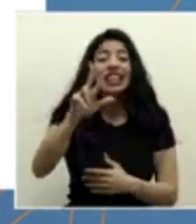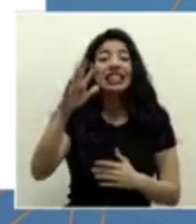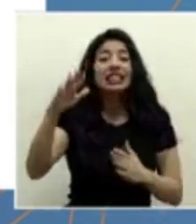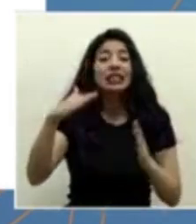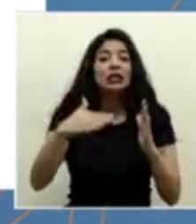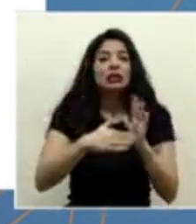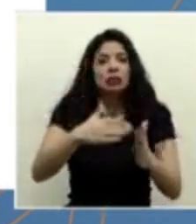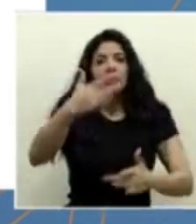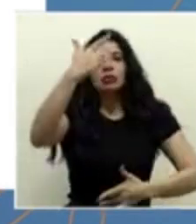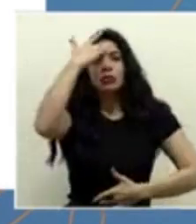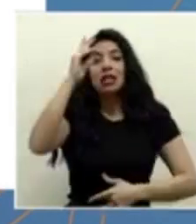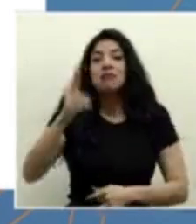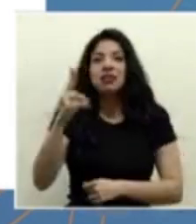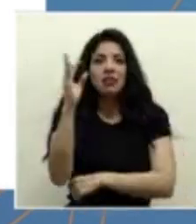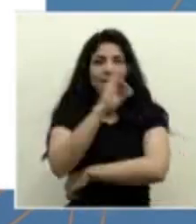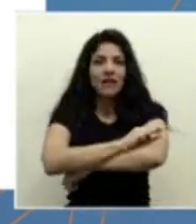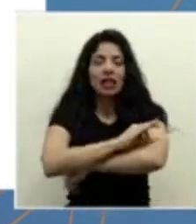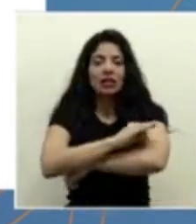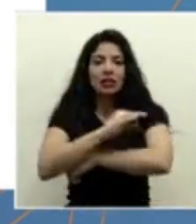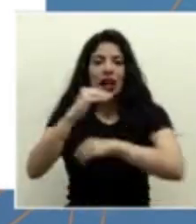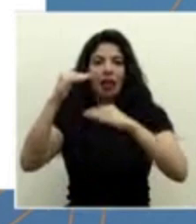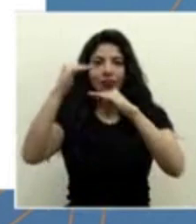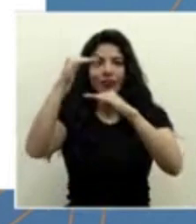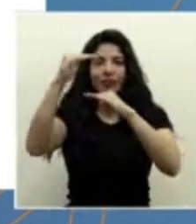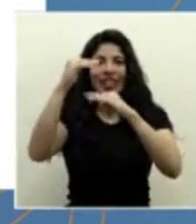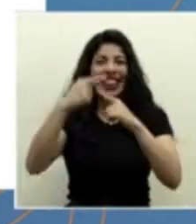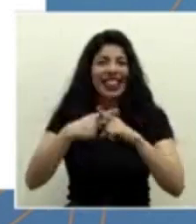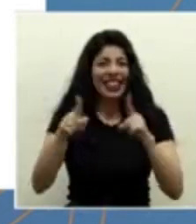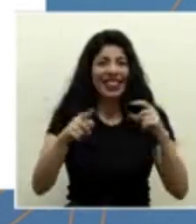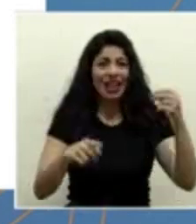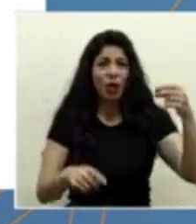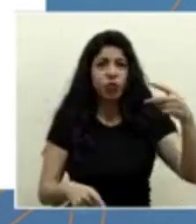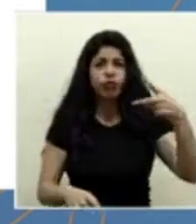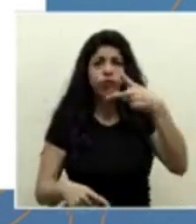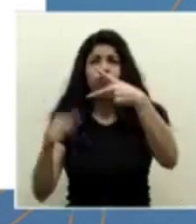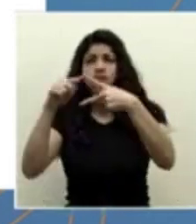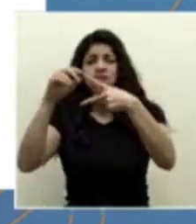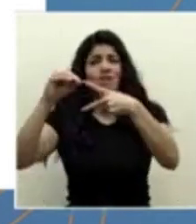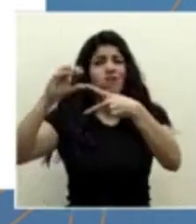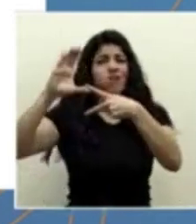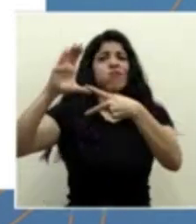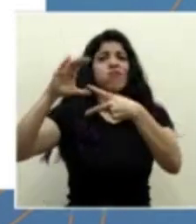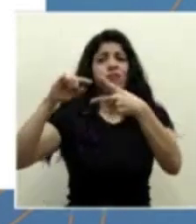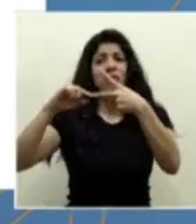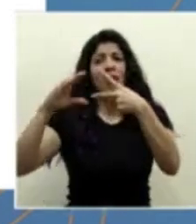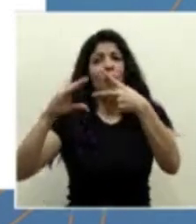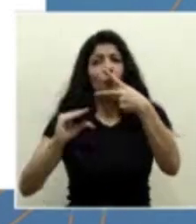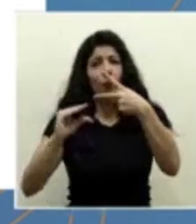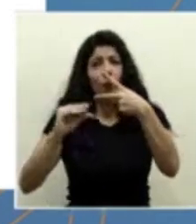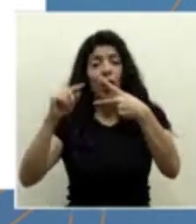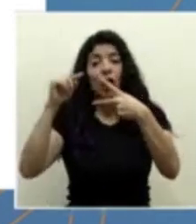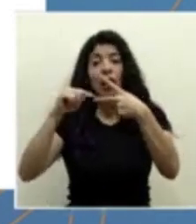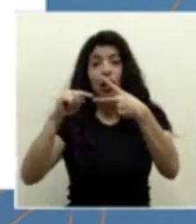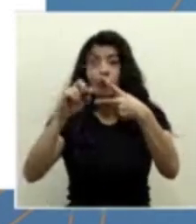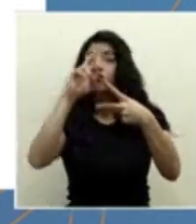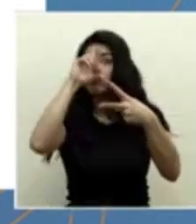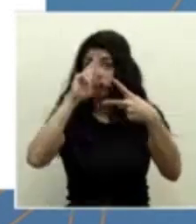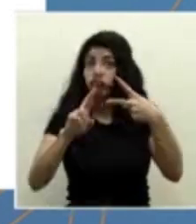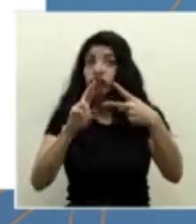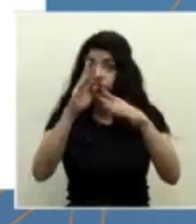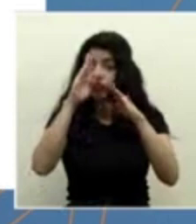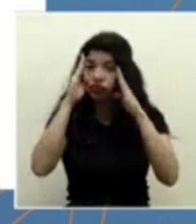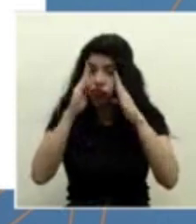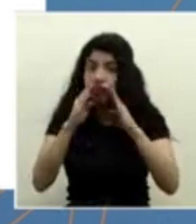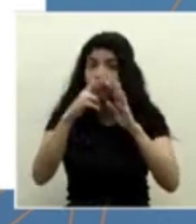mil casos para esa misma fecha. Ustedes ven que es algo muy, muy considerable la diferencia entre acatamiento y sin